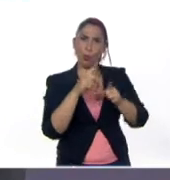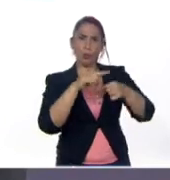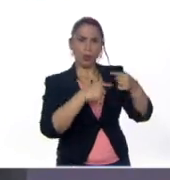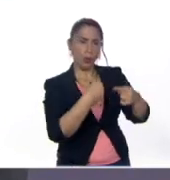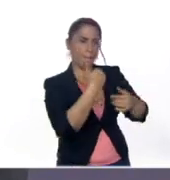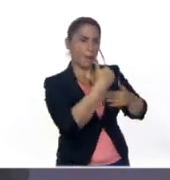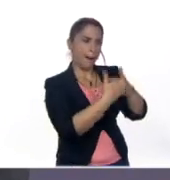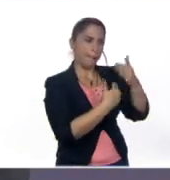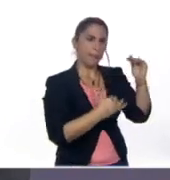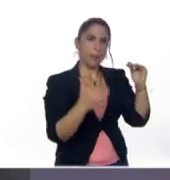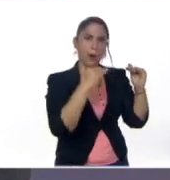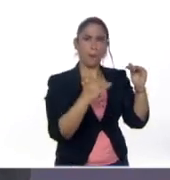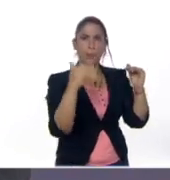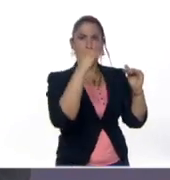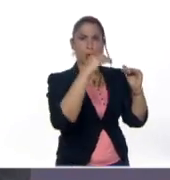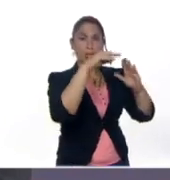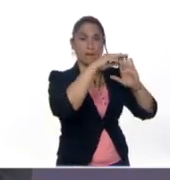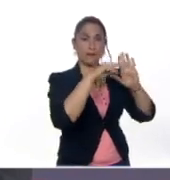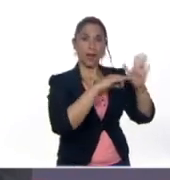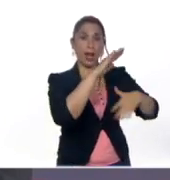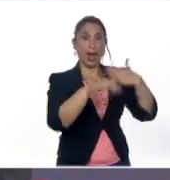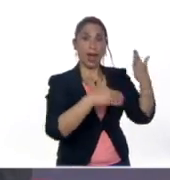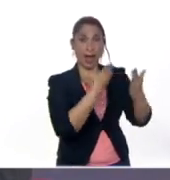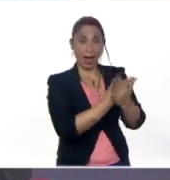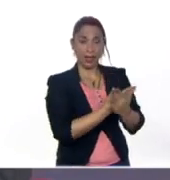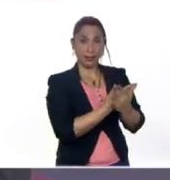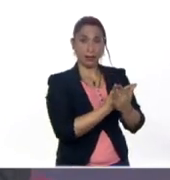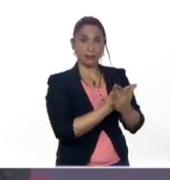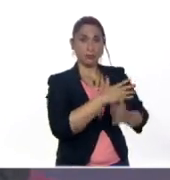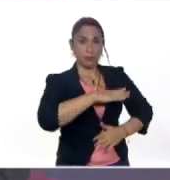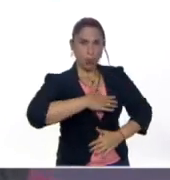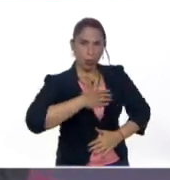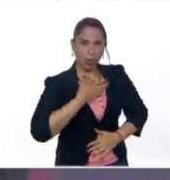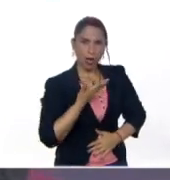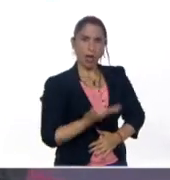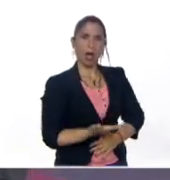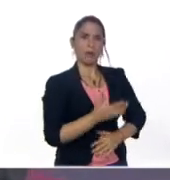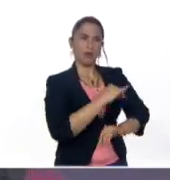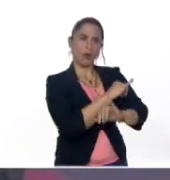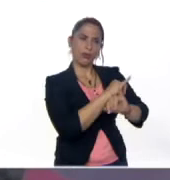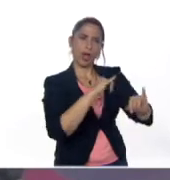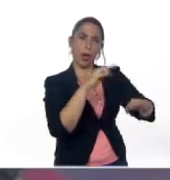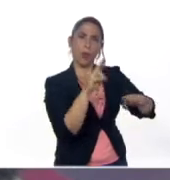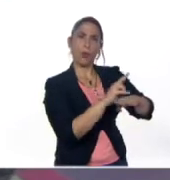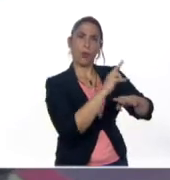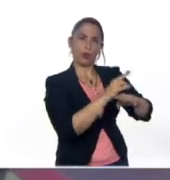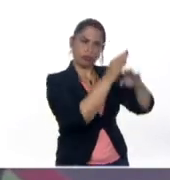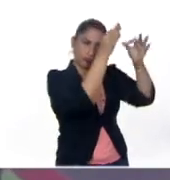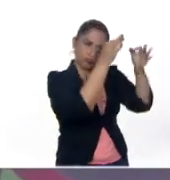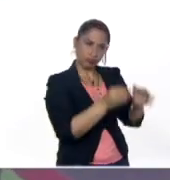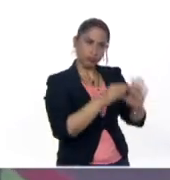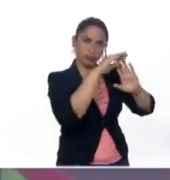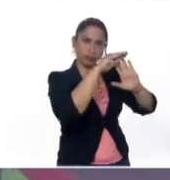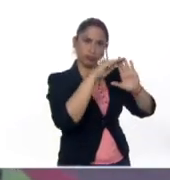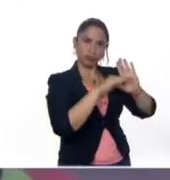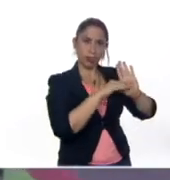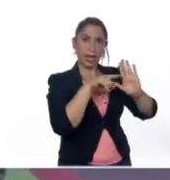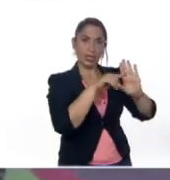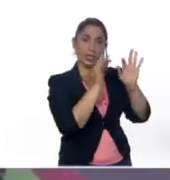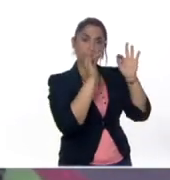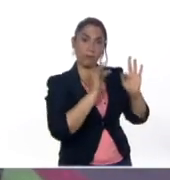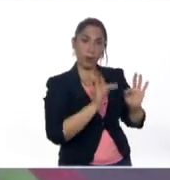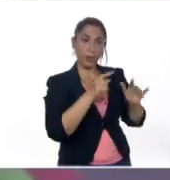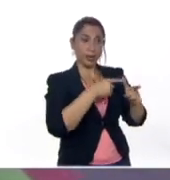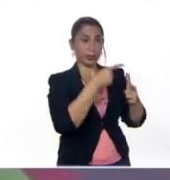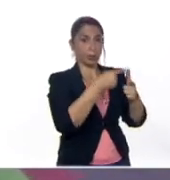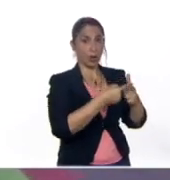a ir aumentando el nivel hasta que por fin tengamos ya un manejo correcto de estos aspectos. De esta manera entonces,